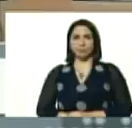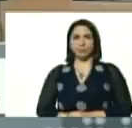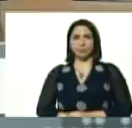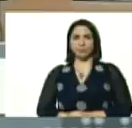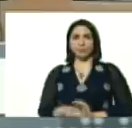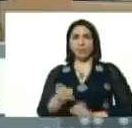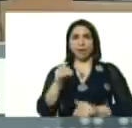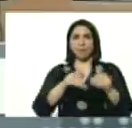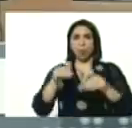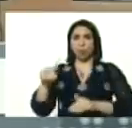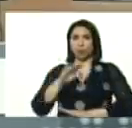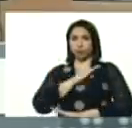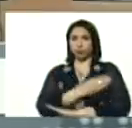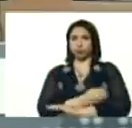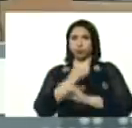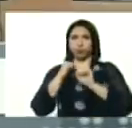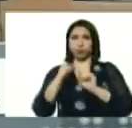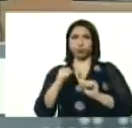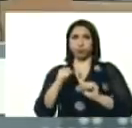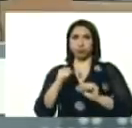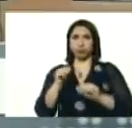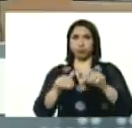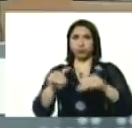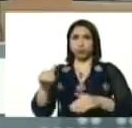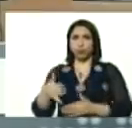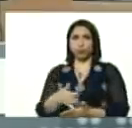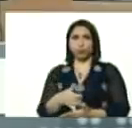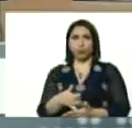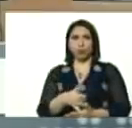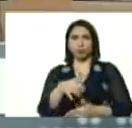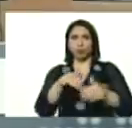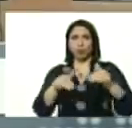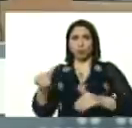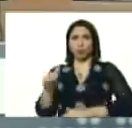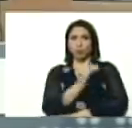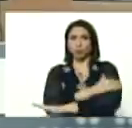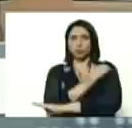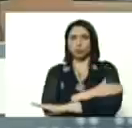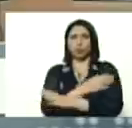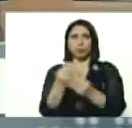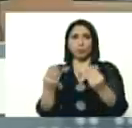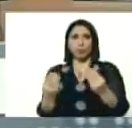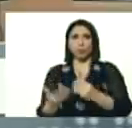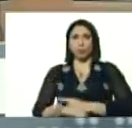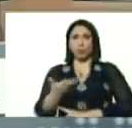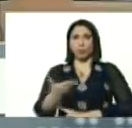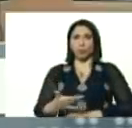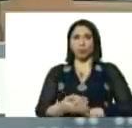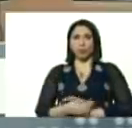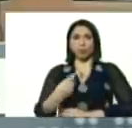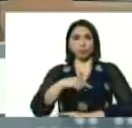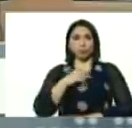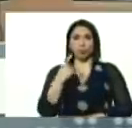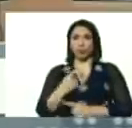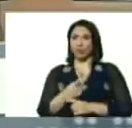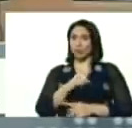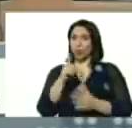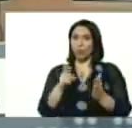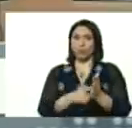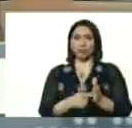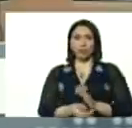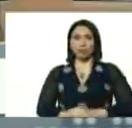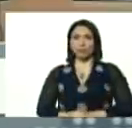está el voto duro, el voto blando, el voto opositor, muy importante, bueno, nosotros tenemos que completar,